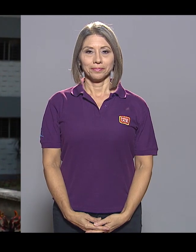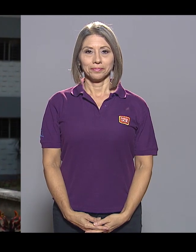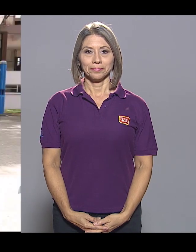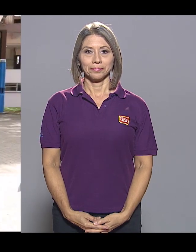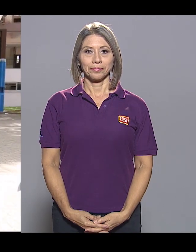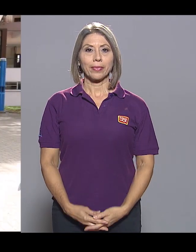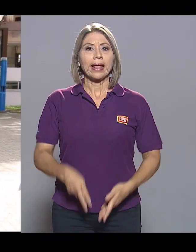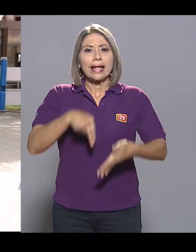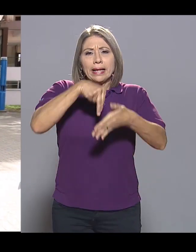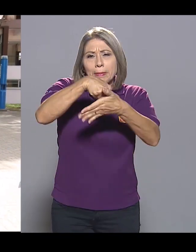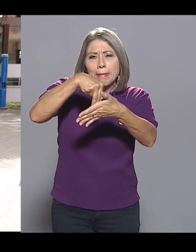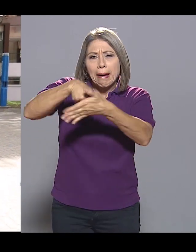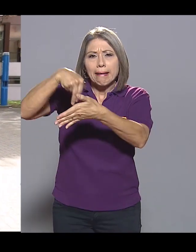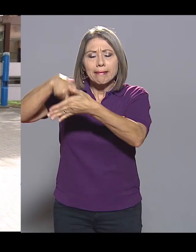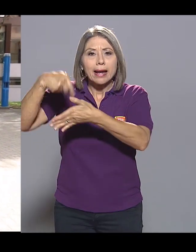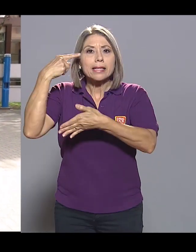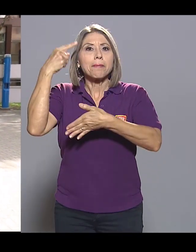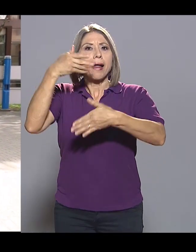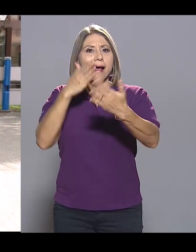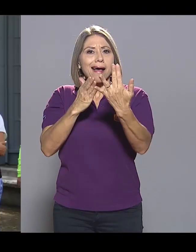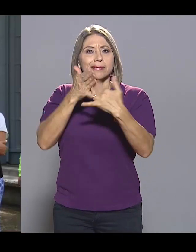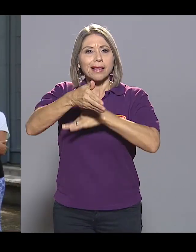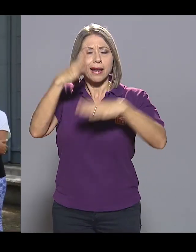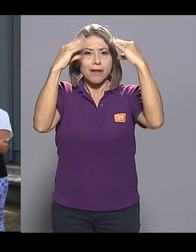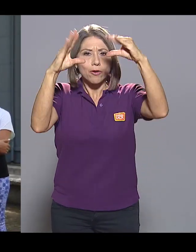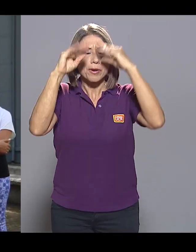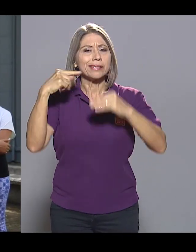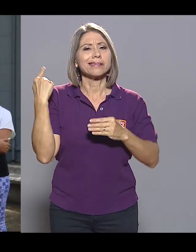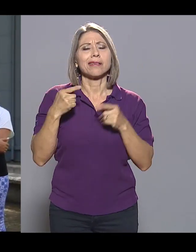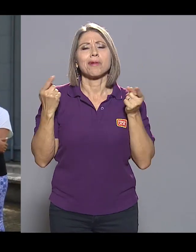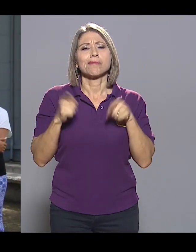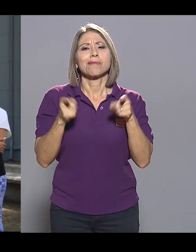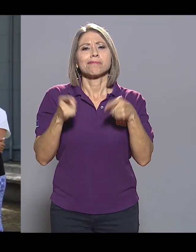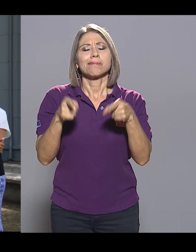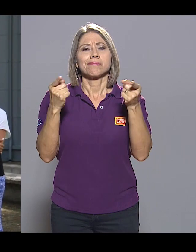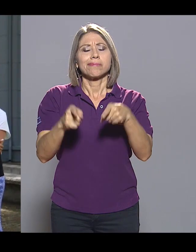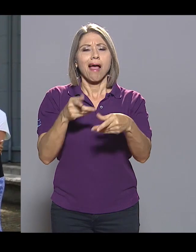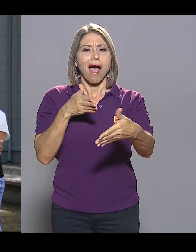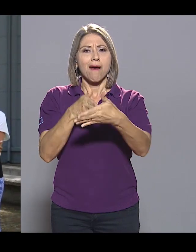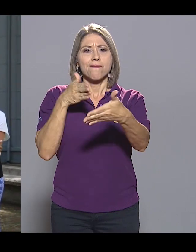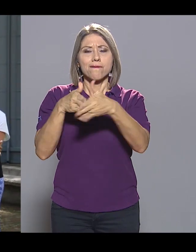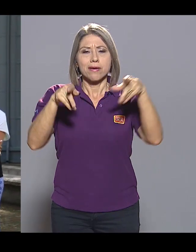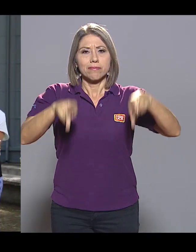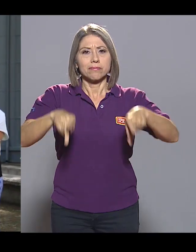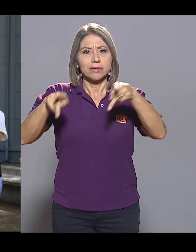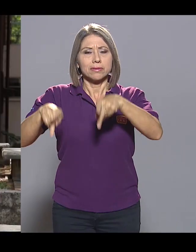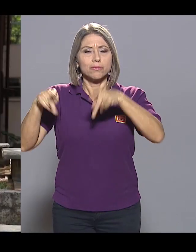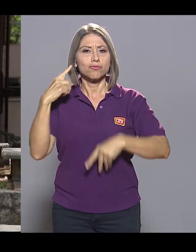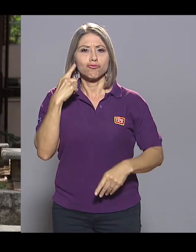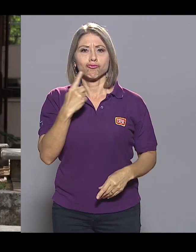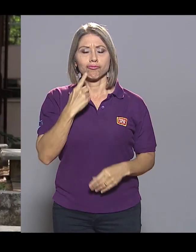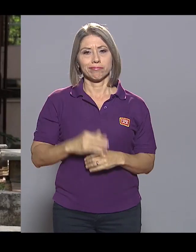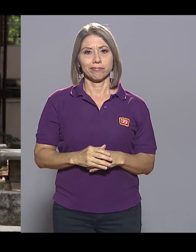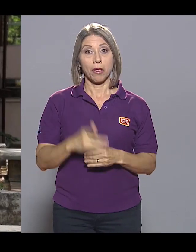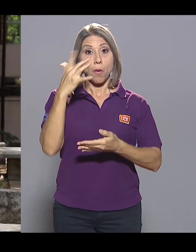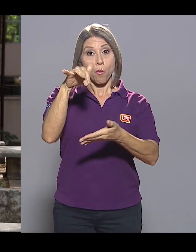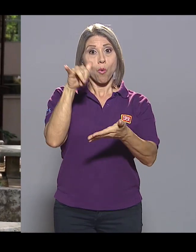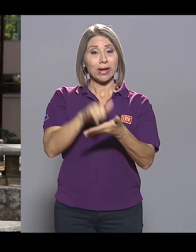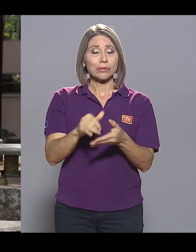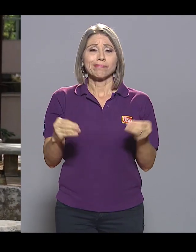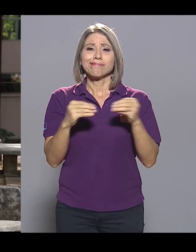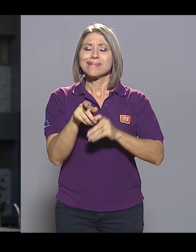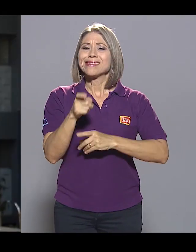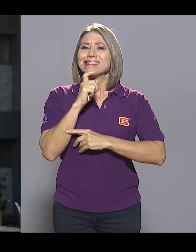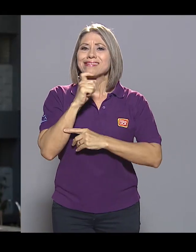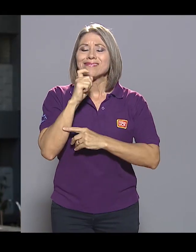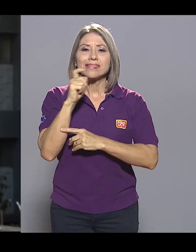Las barreras para acceder a la información son las que suelen afectar con más frecuencia a las personas sordas. Por ello, se hace más difícil